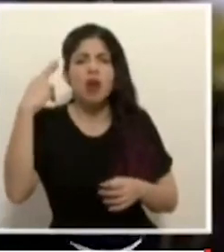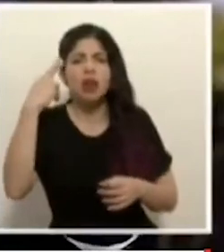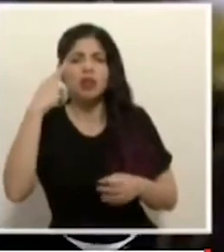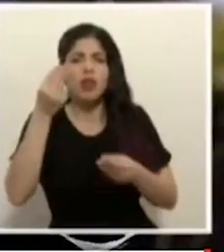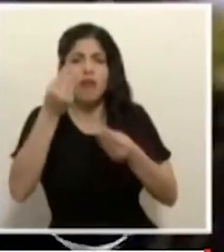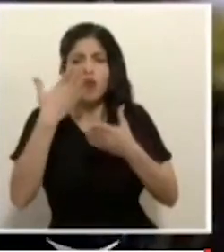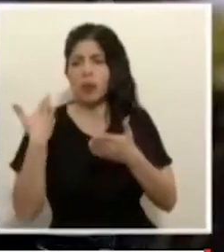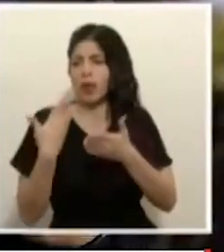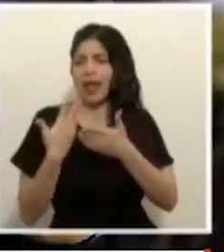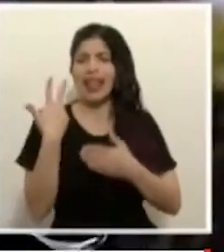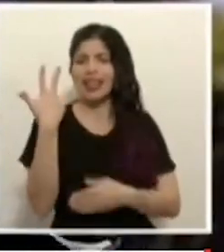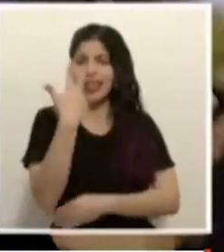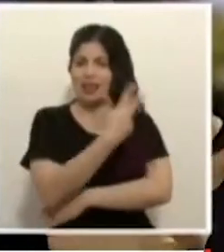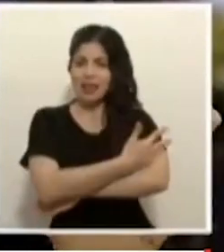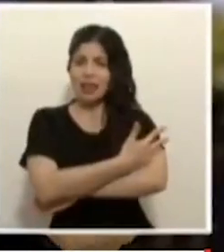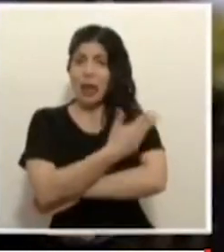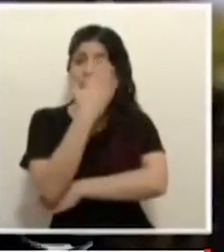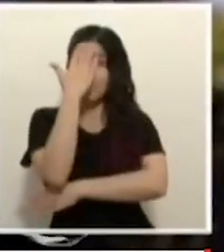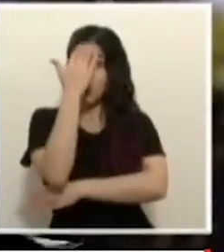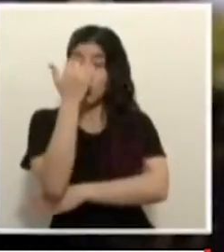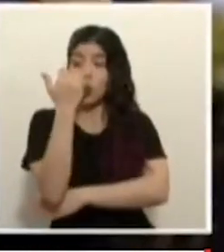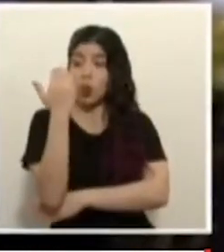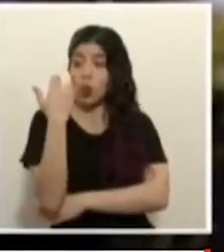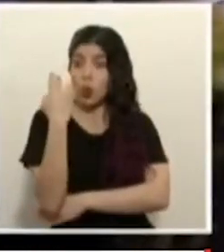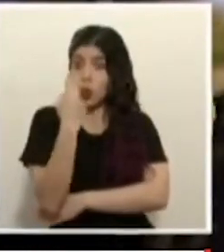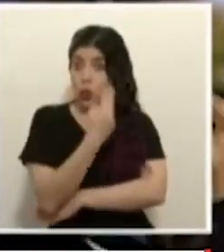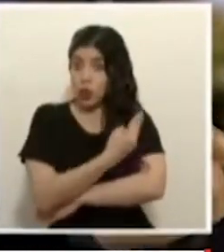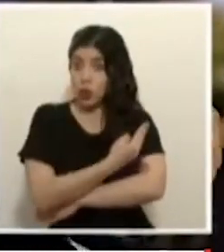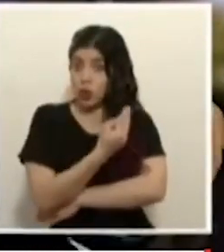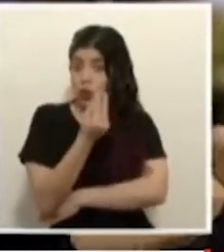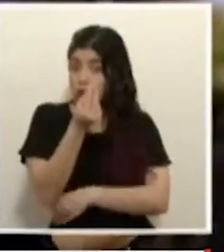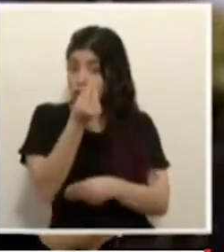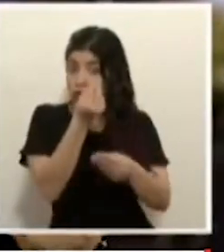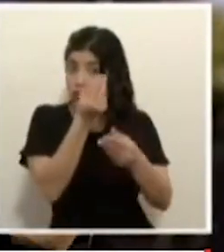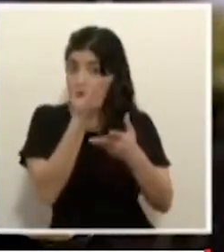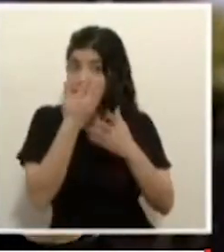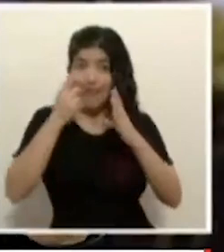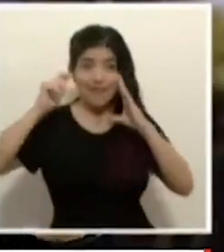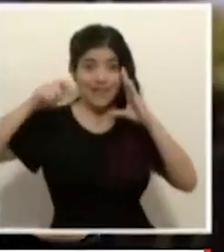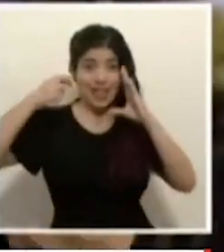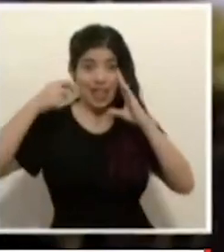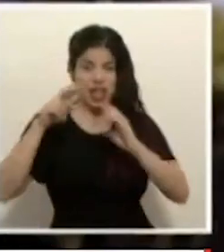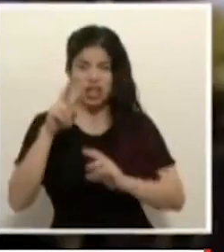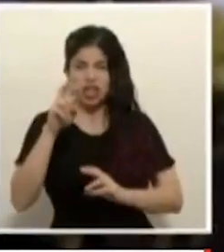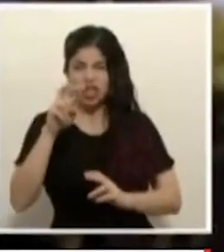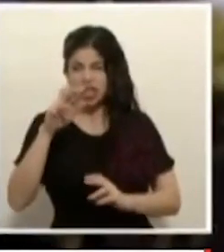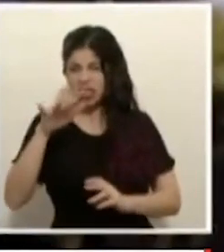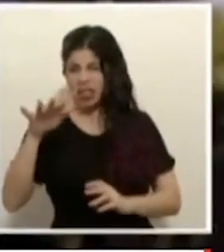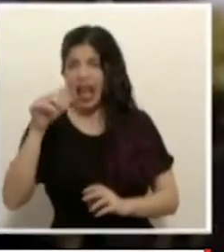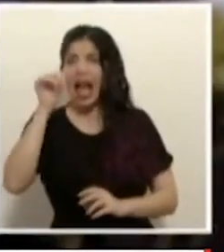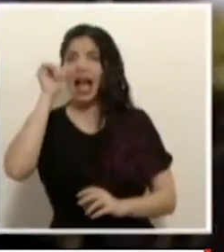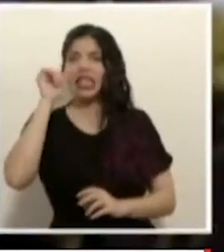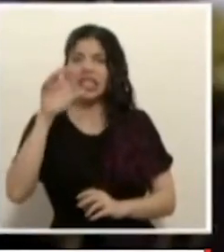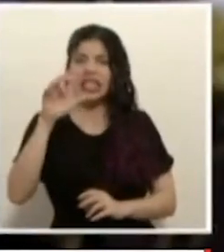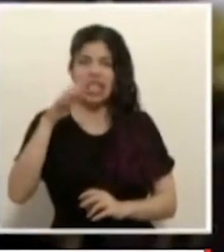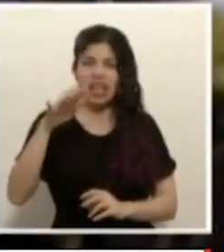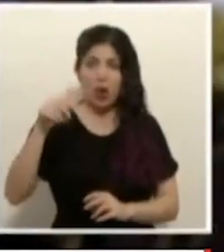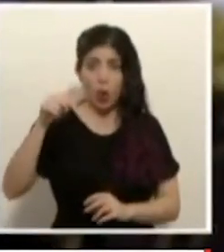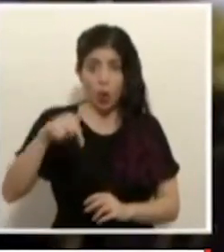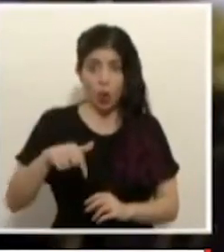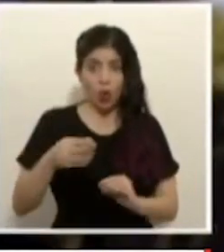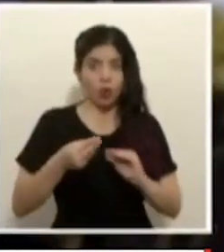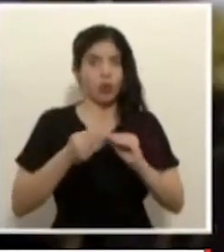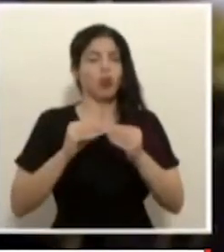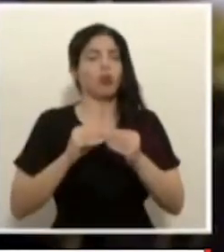últimos tres días porque hace dos cuando usted dio el reporte por video que fueron 200 y resto ayer 500 y resto hoy este